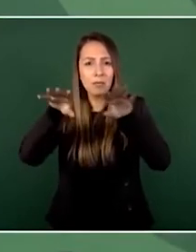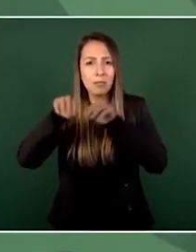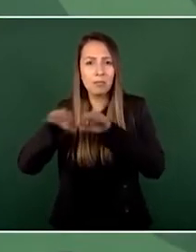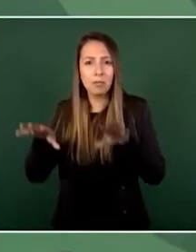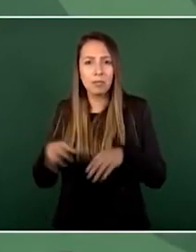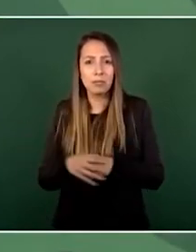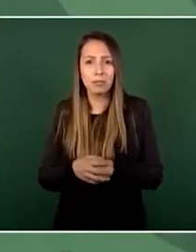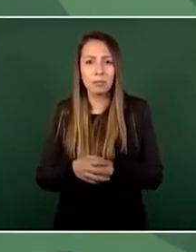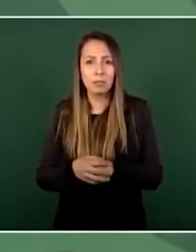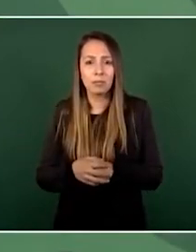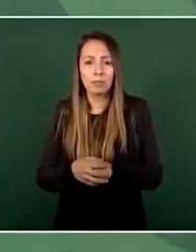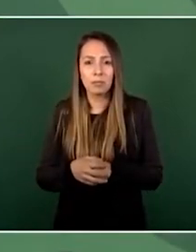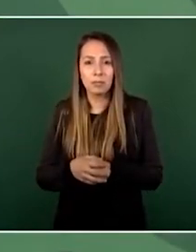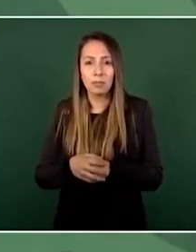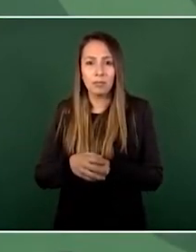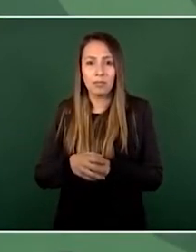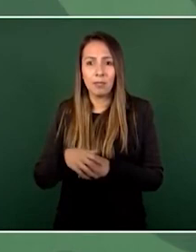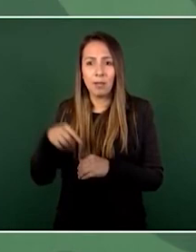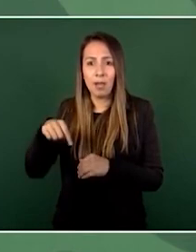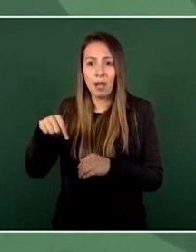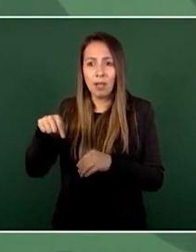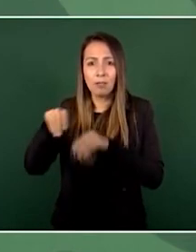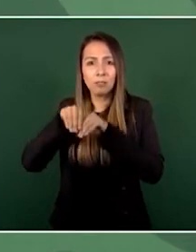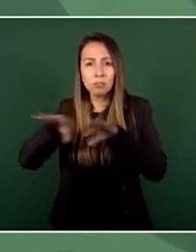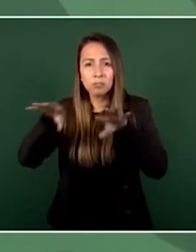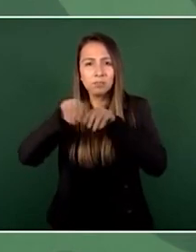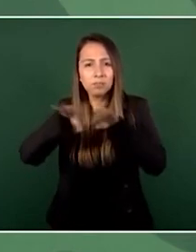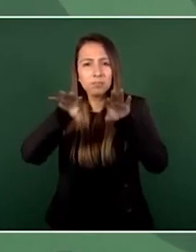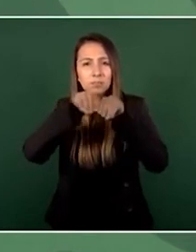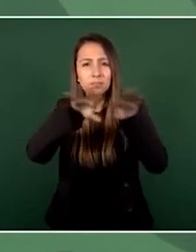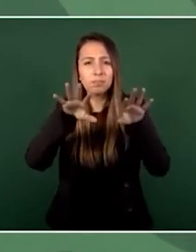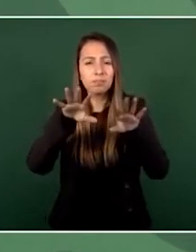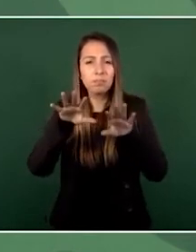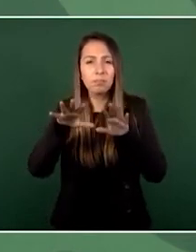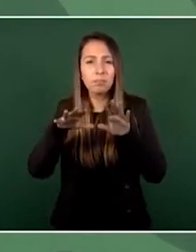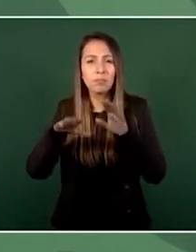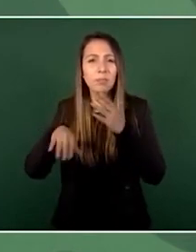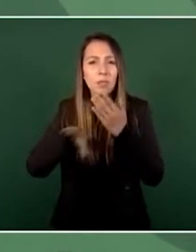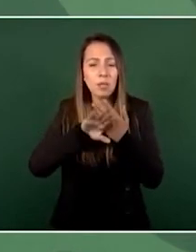está siendo financiada por